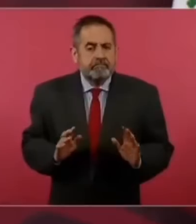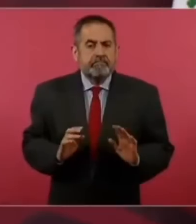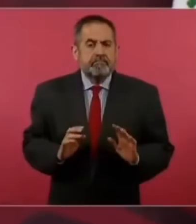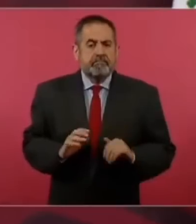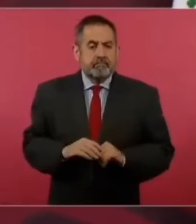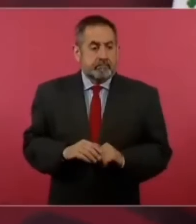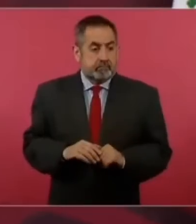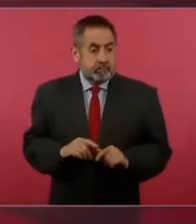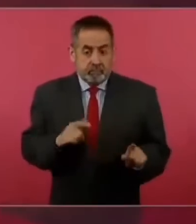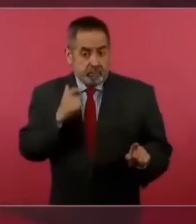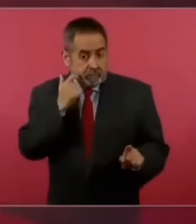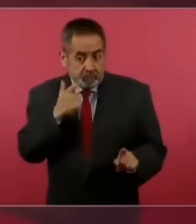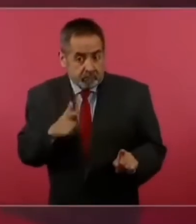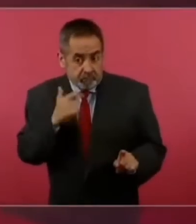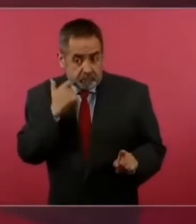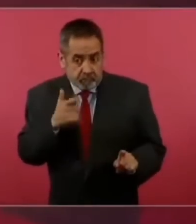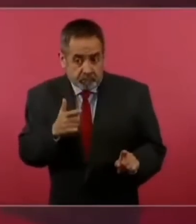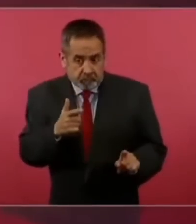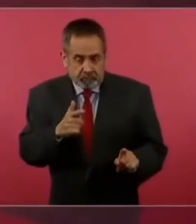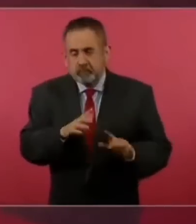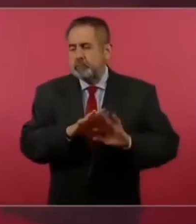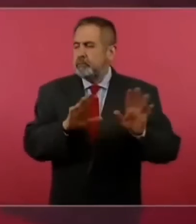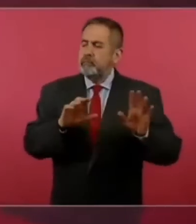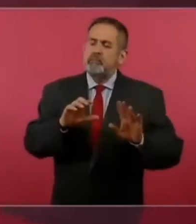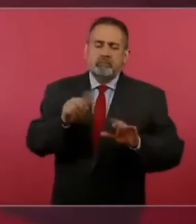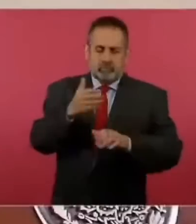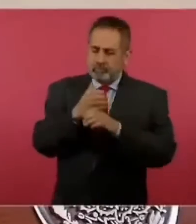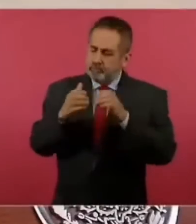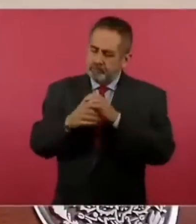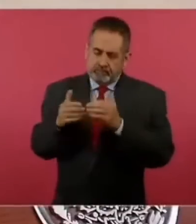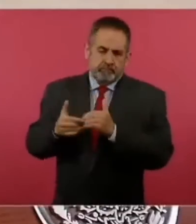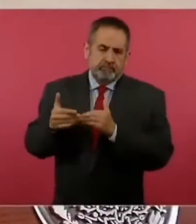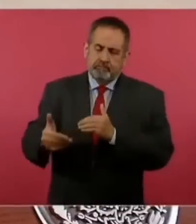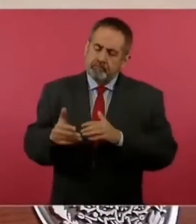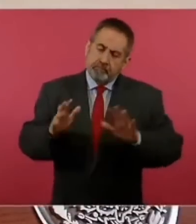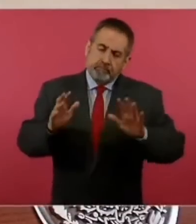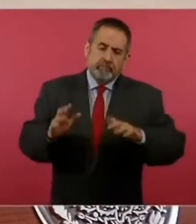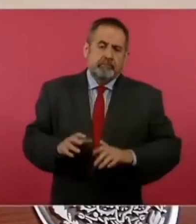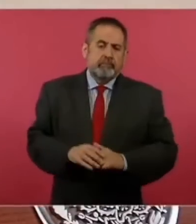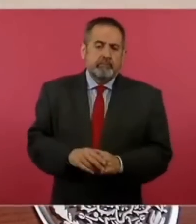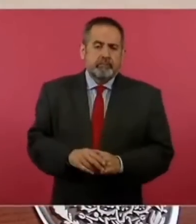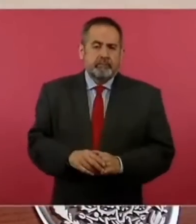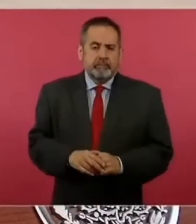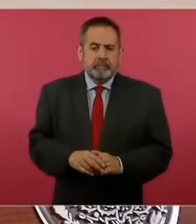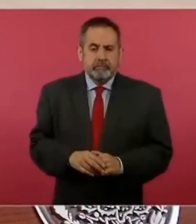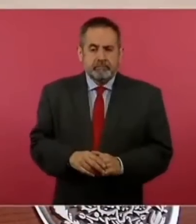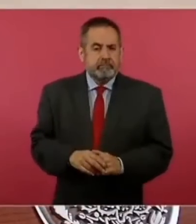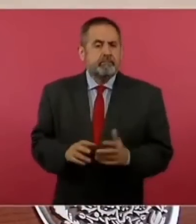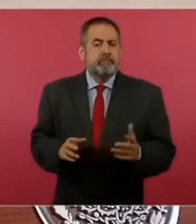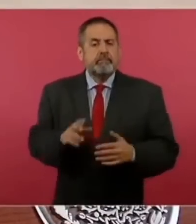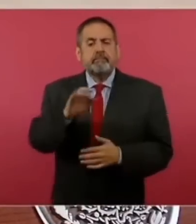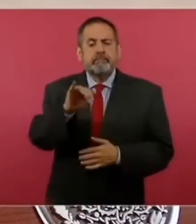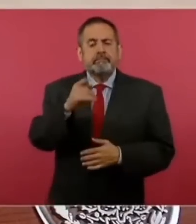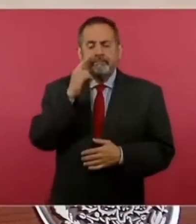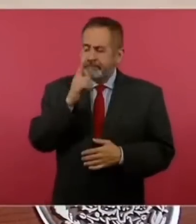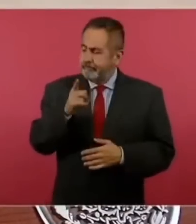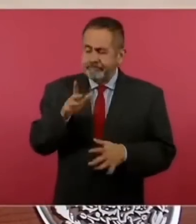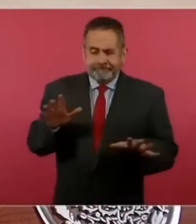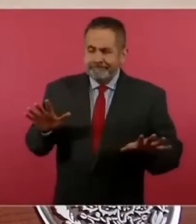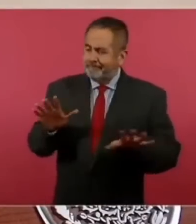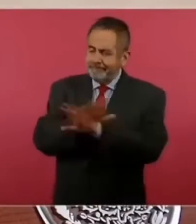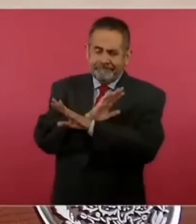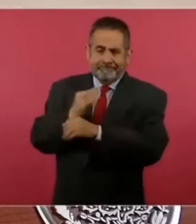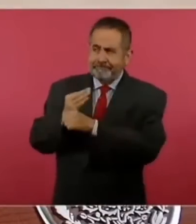si no quieren ya es otra cosa sí es que ya cambió todo